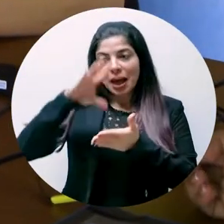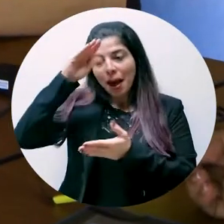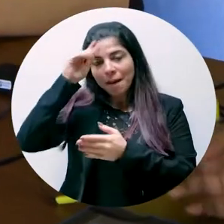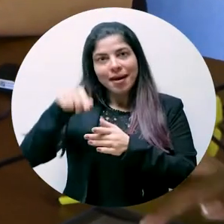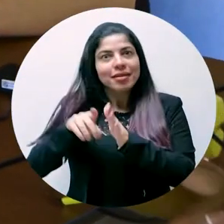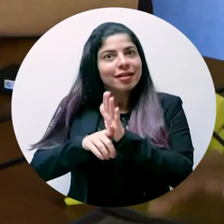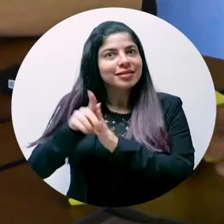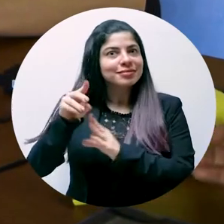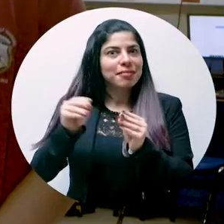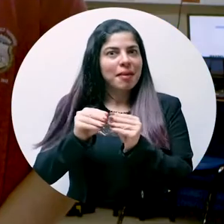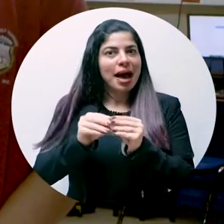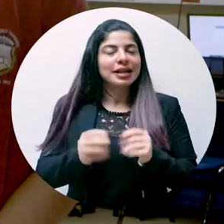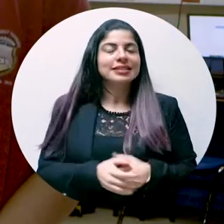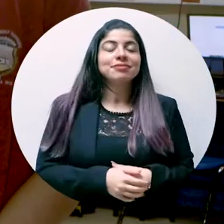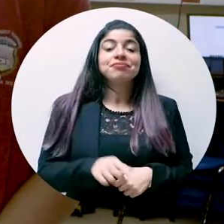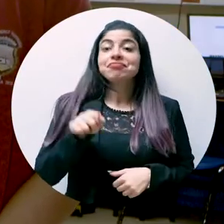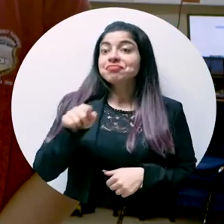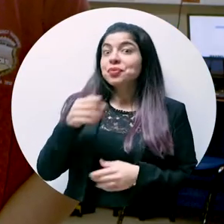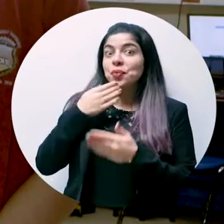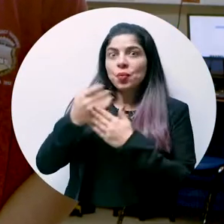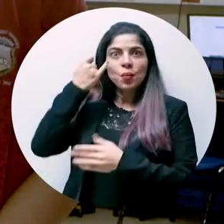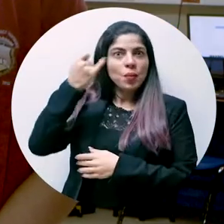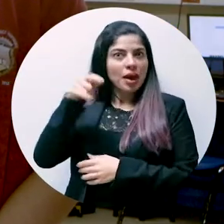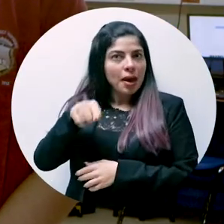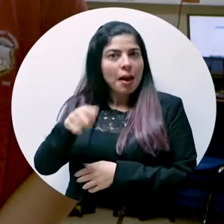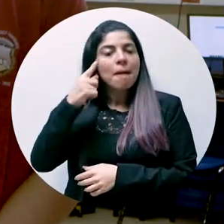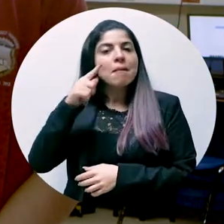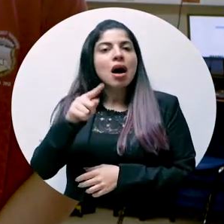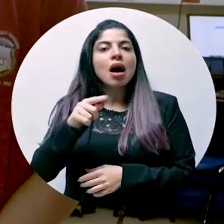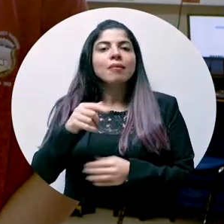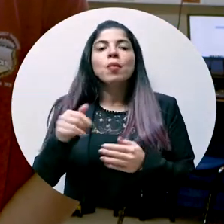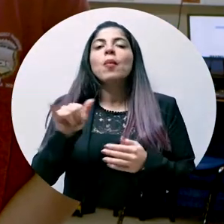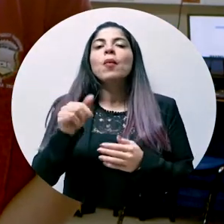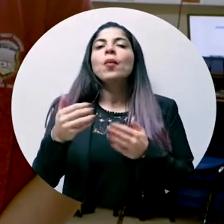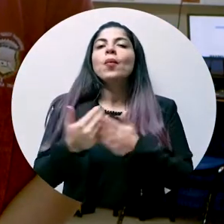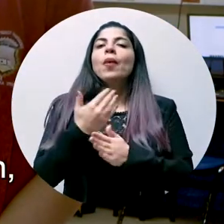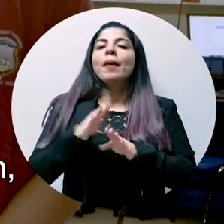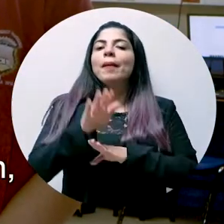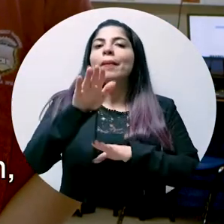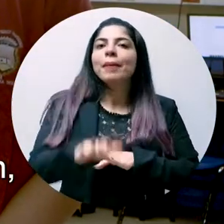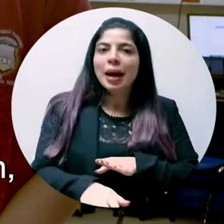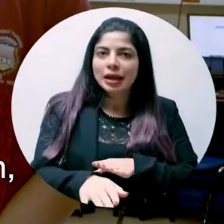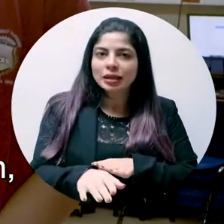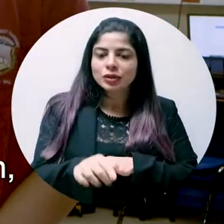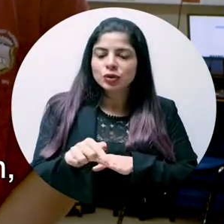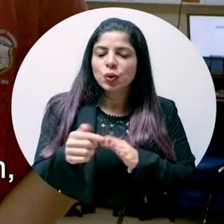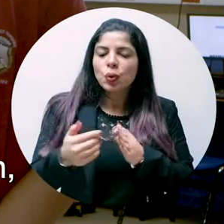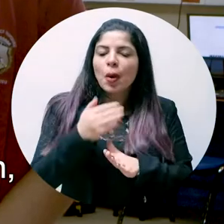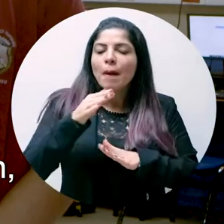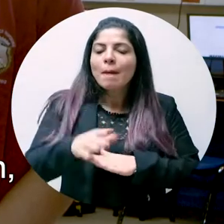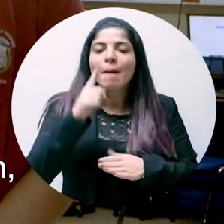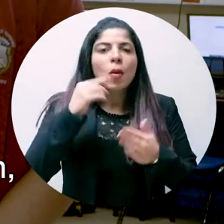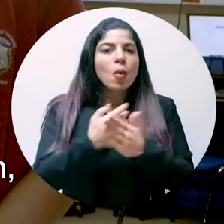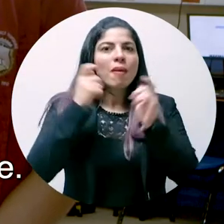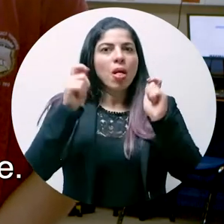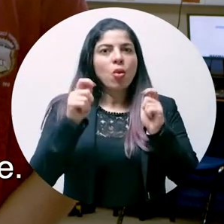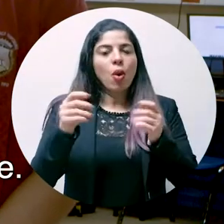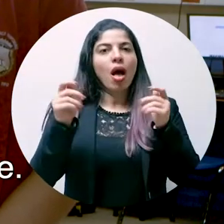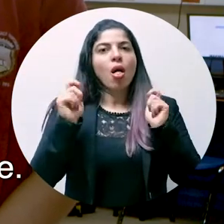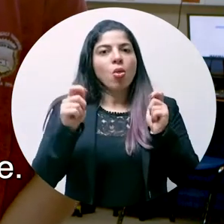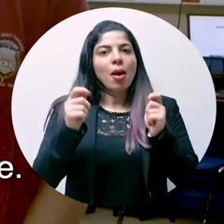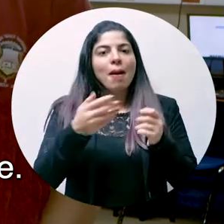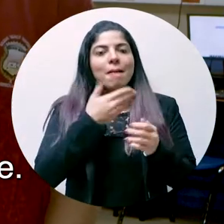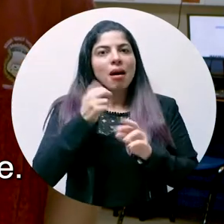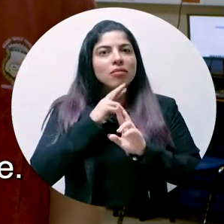más lo que estamos aprendiendo Es una buena iniciativa para un nuevo paso, un nuevo paso para una nueva educación,